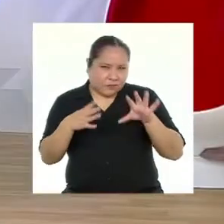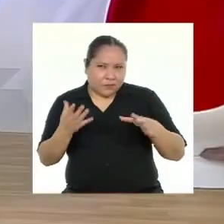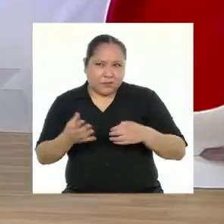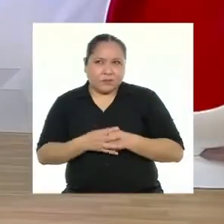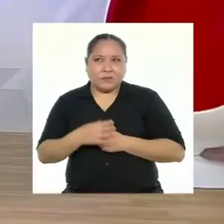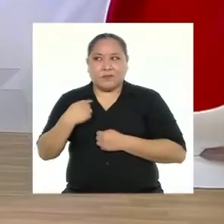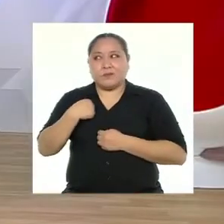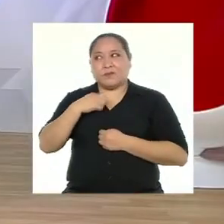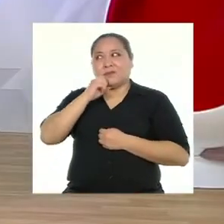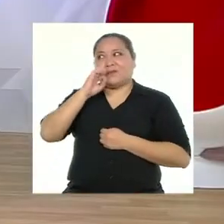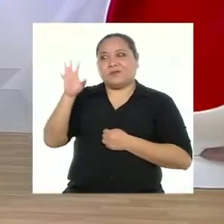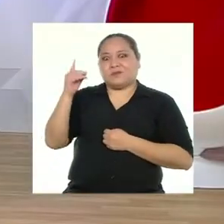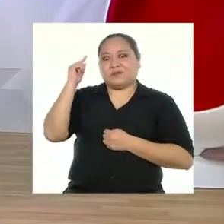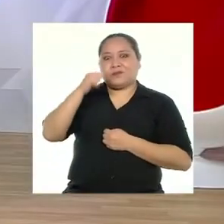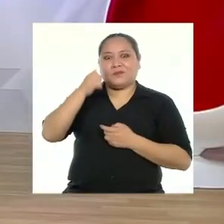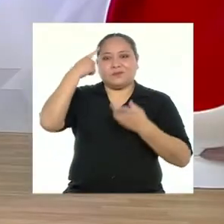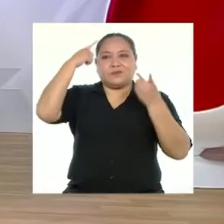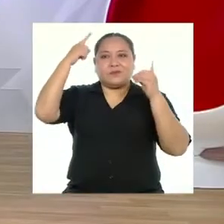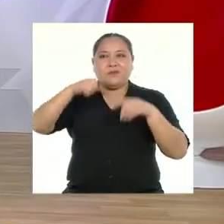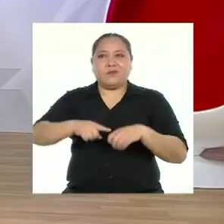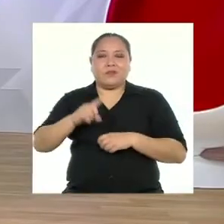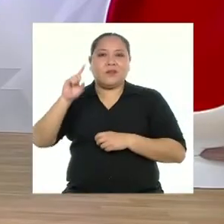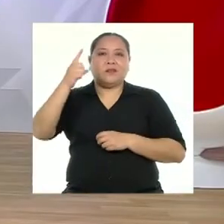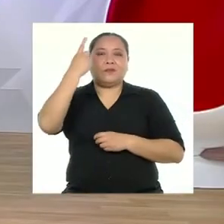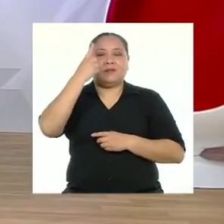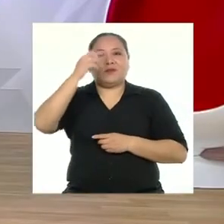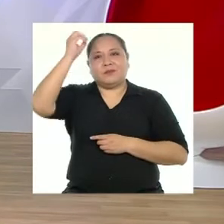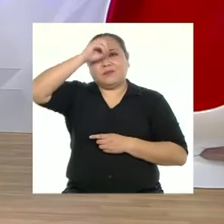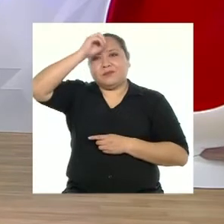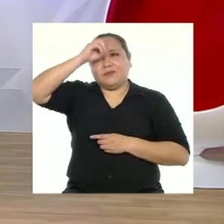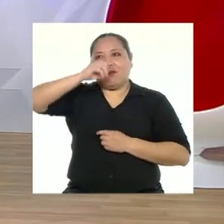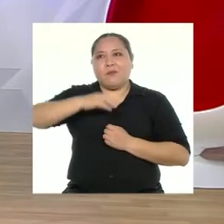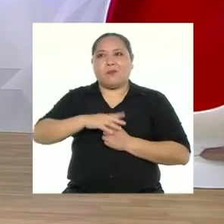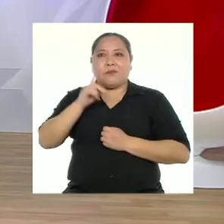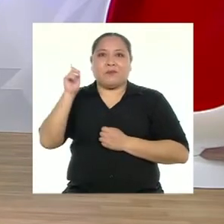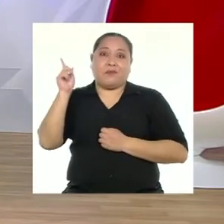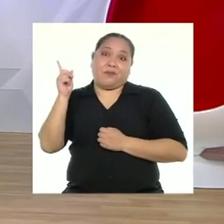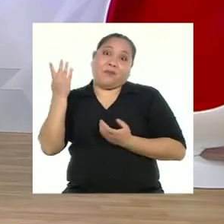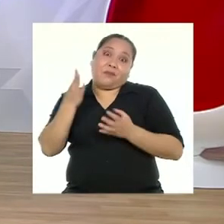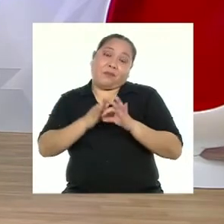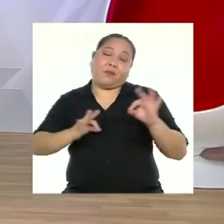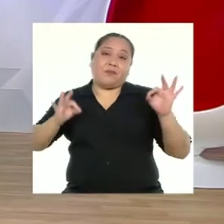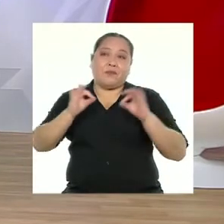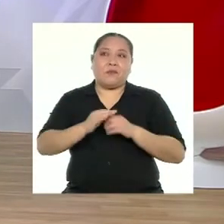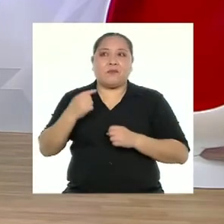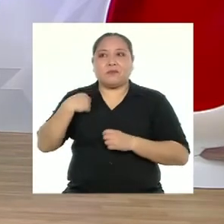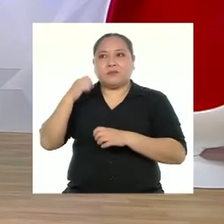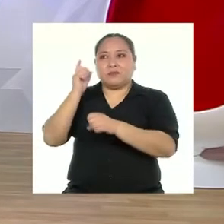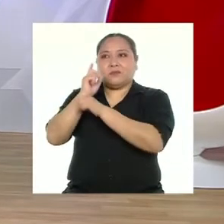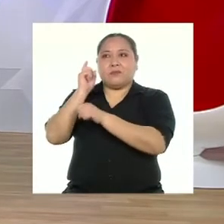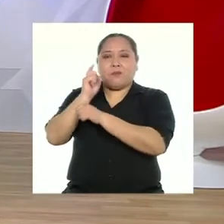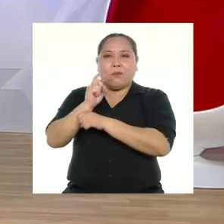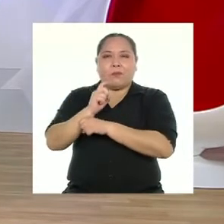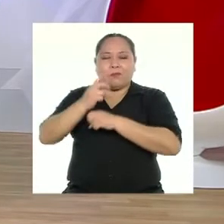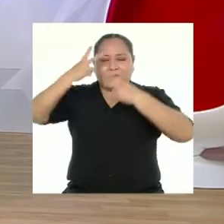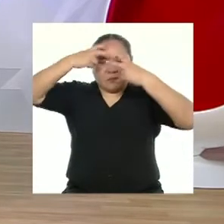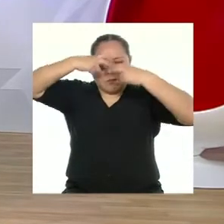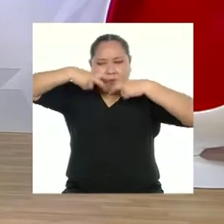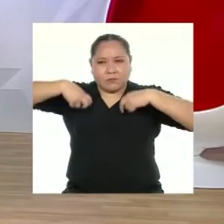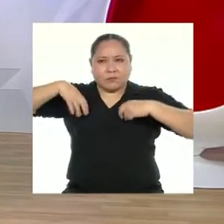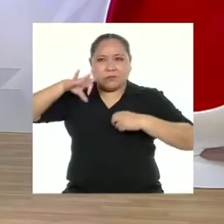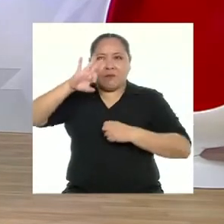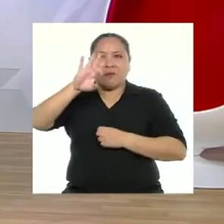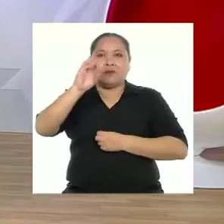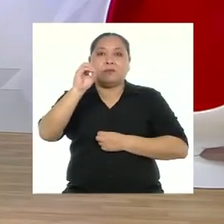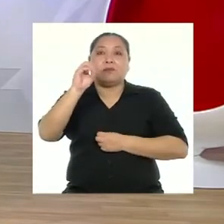Y yo digo que en este tipo de decisiones la única opinión que importa es la suya. Por eso le estaba enseñando a hacer un análisis FODA,